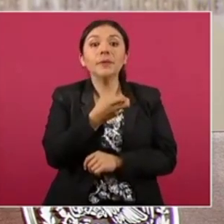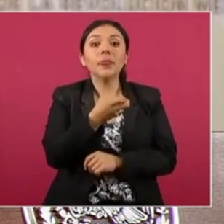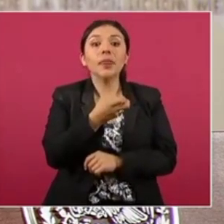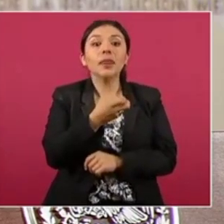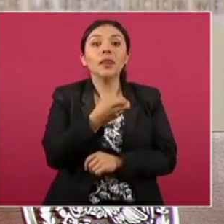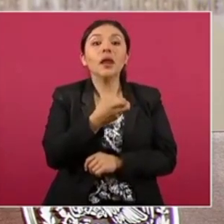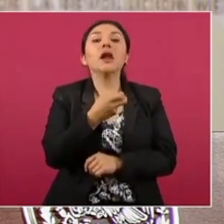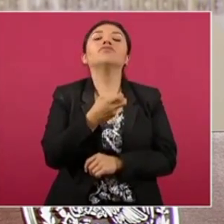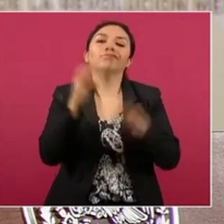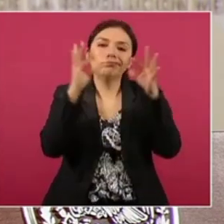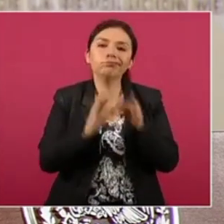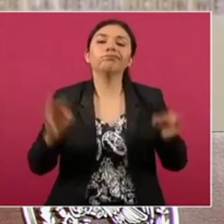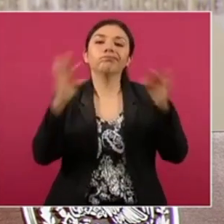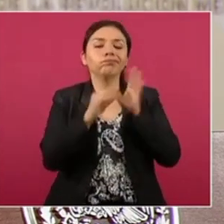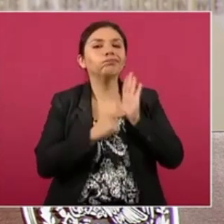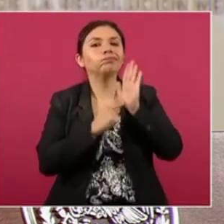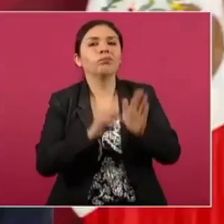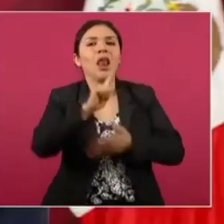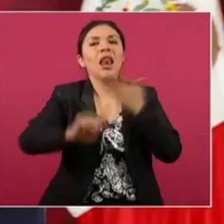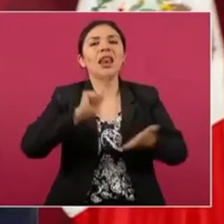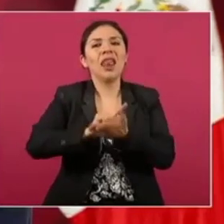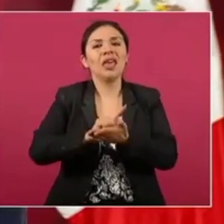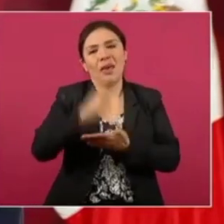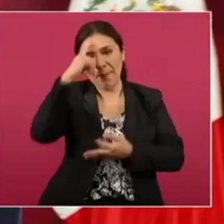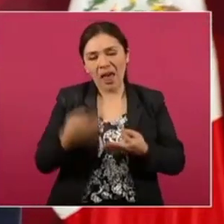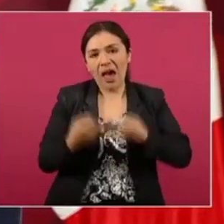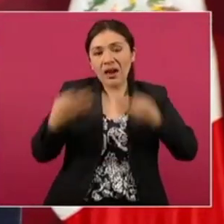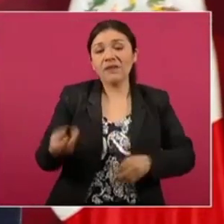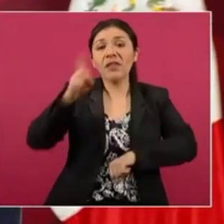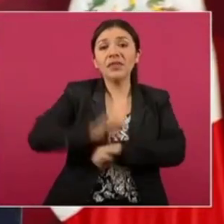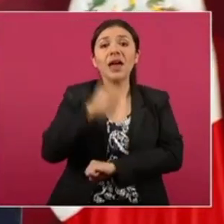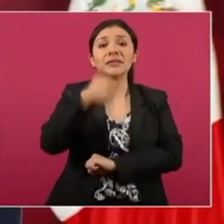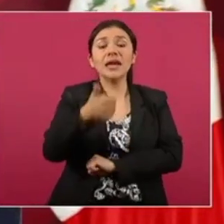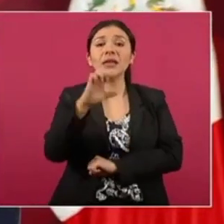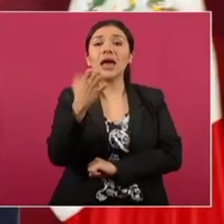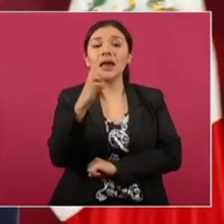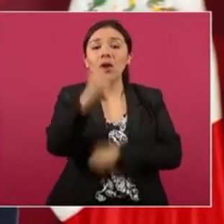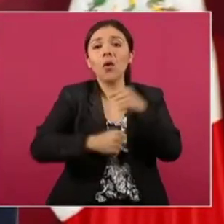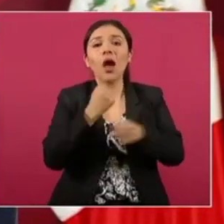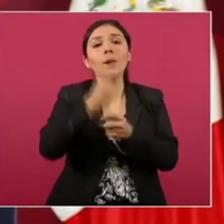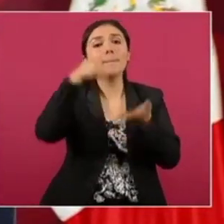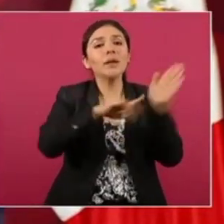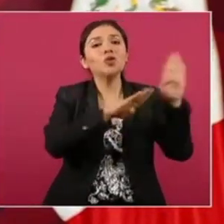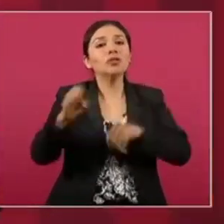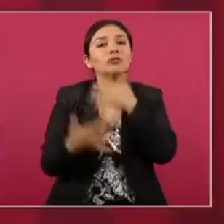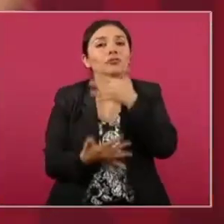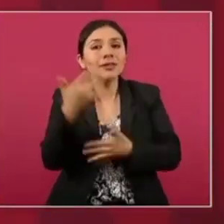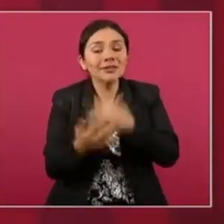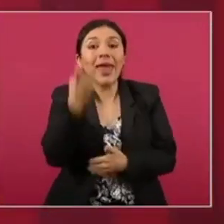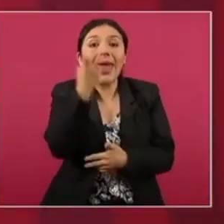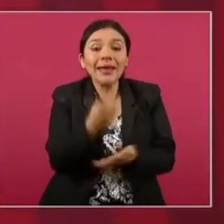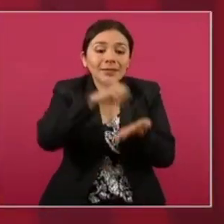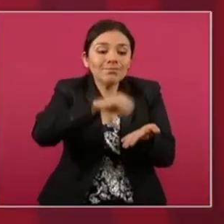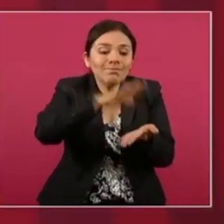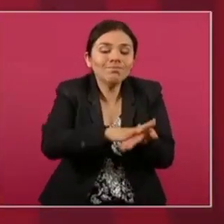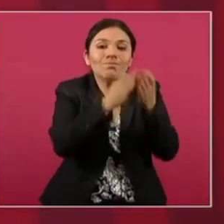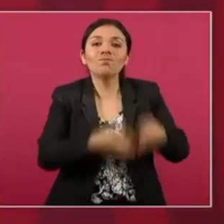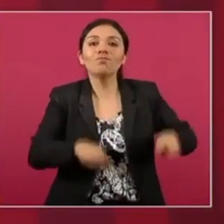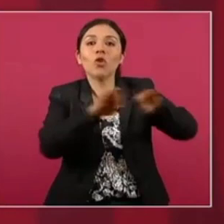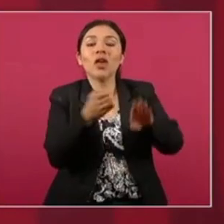da a conocer la ley agraria del 6 de enero de 1915, que es el antecedente